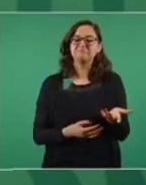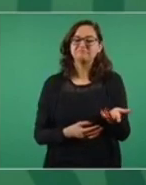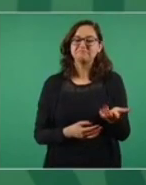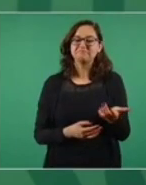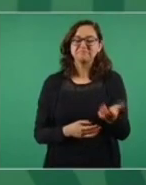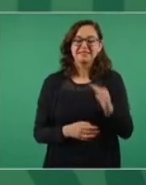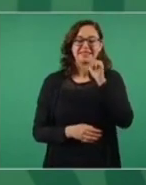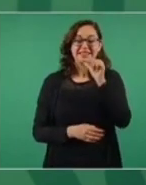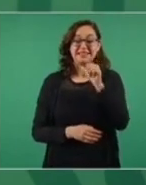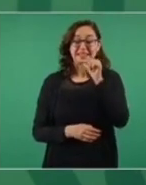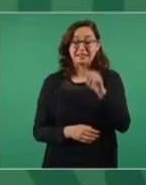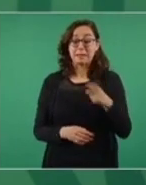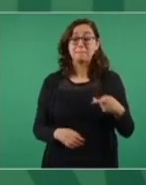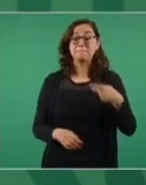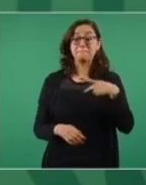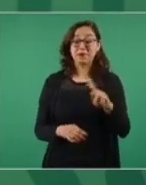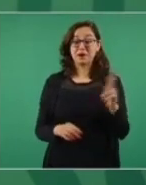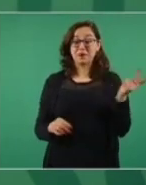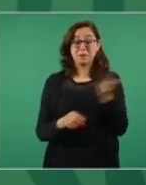Herrero,